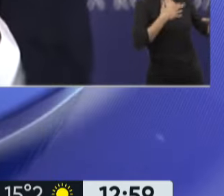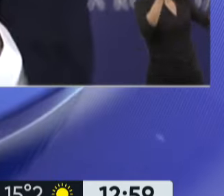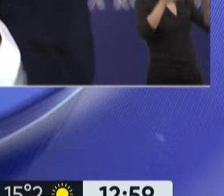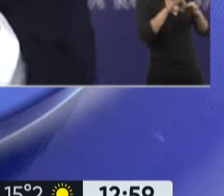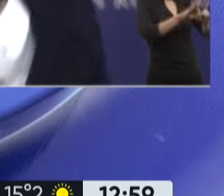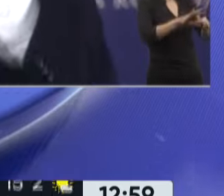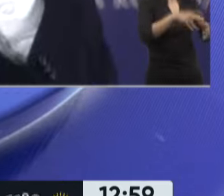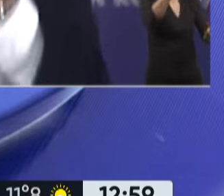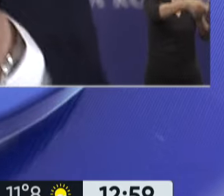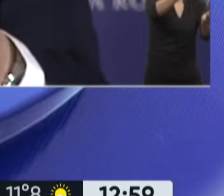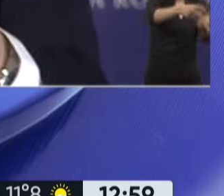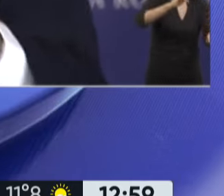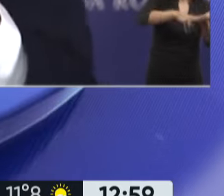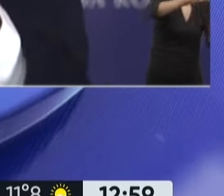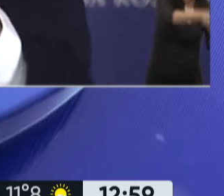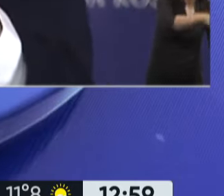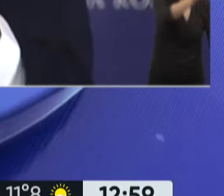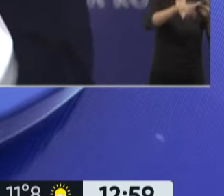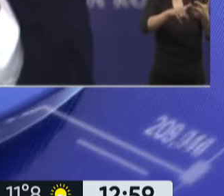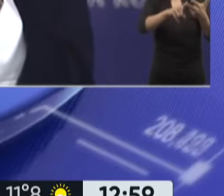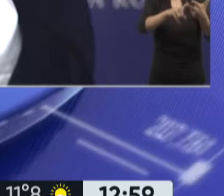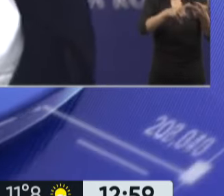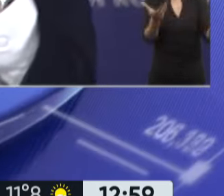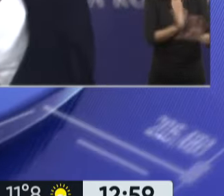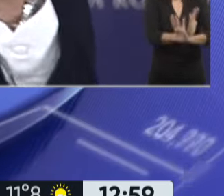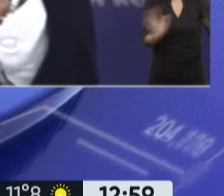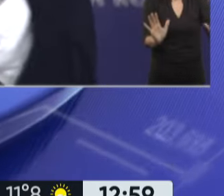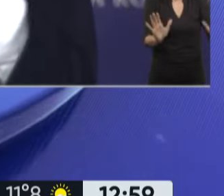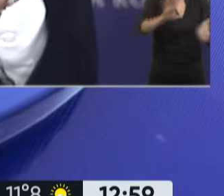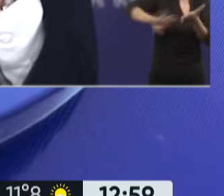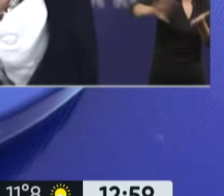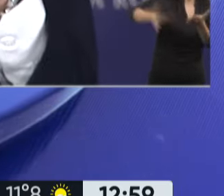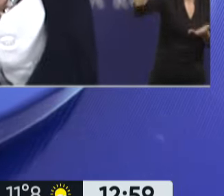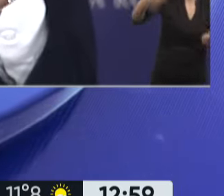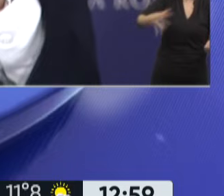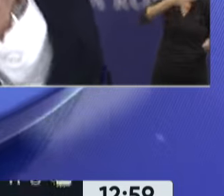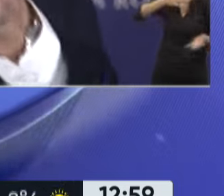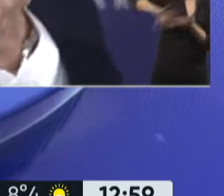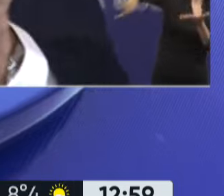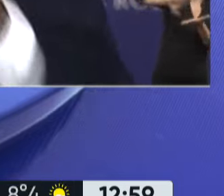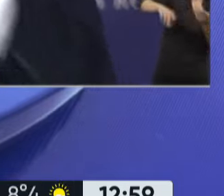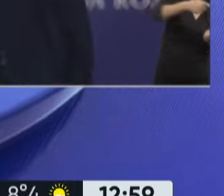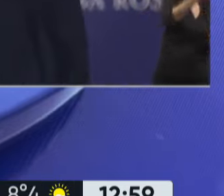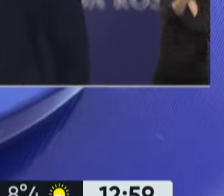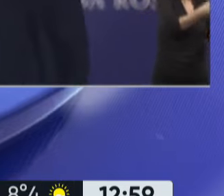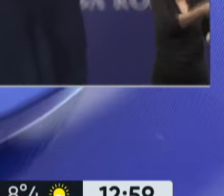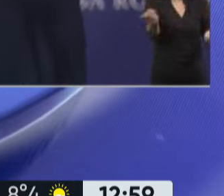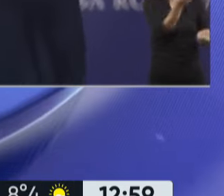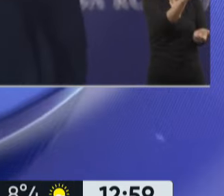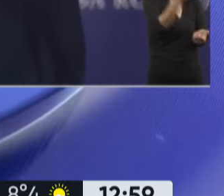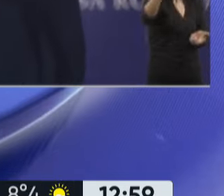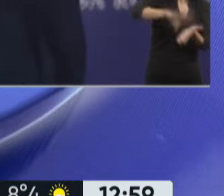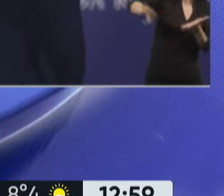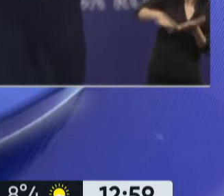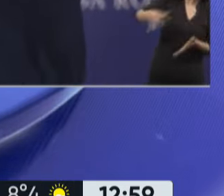Pagan los impuestos, se acaban la cantidad de deudas que tienen todos los clubes. implica una